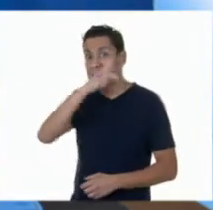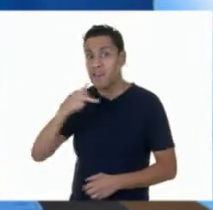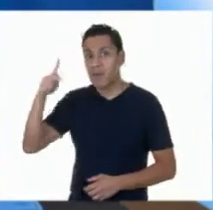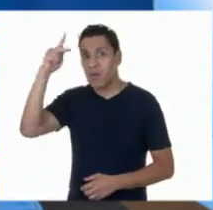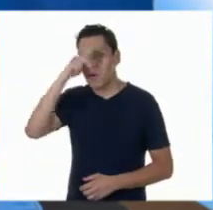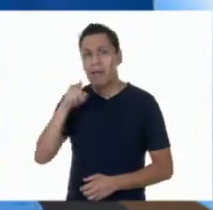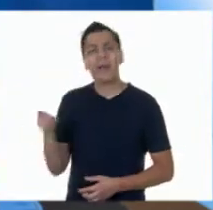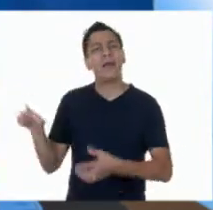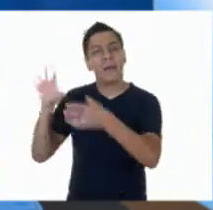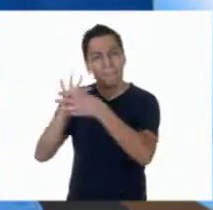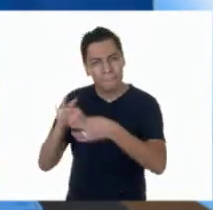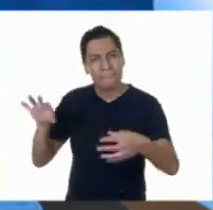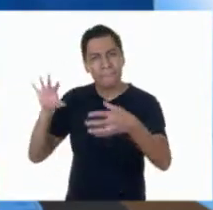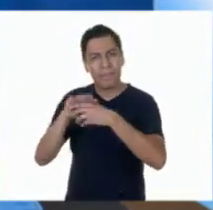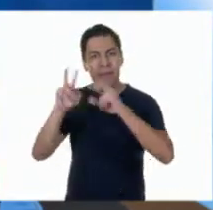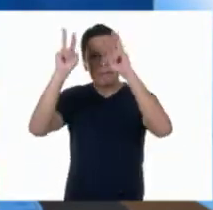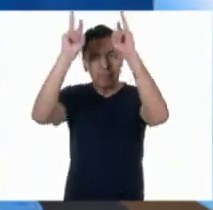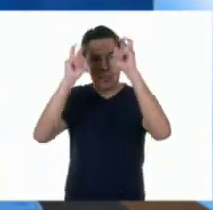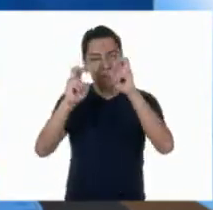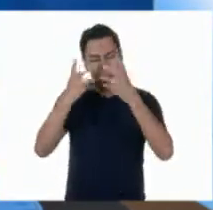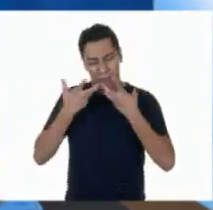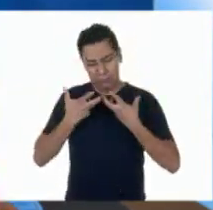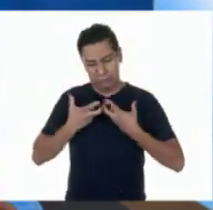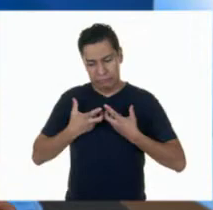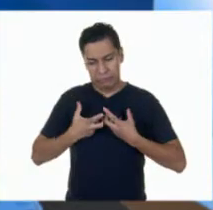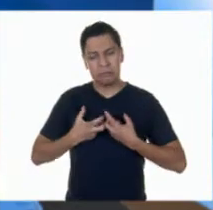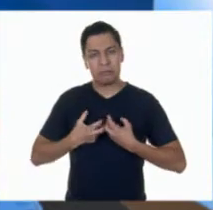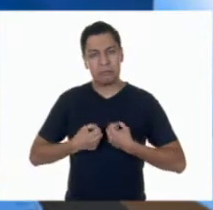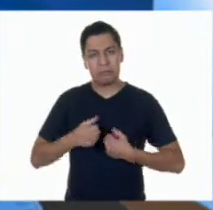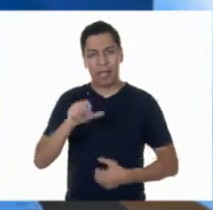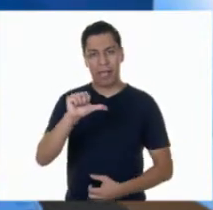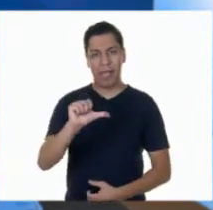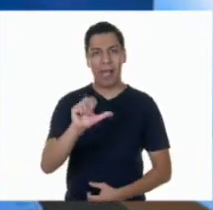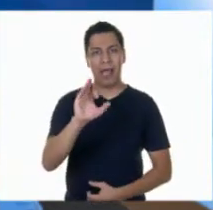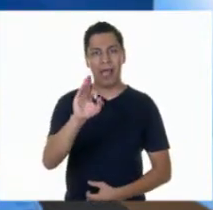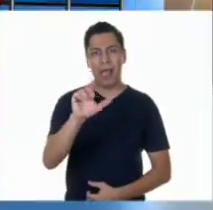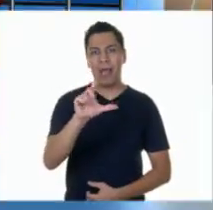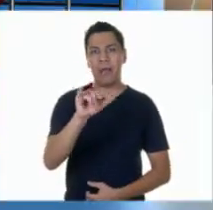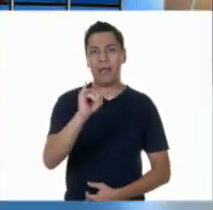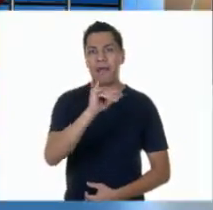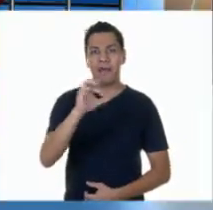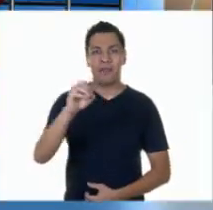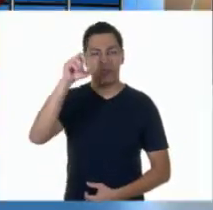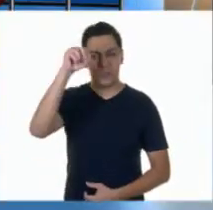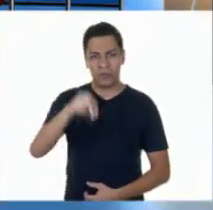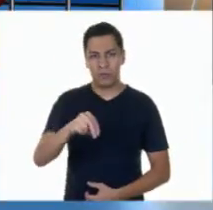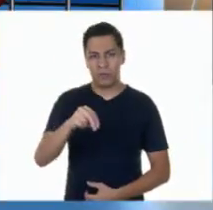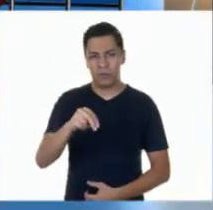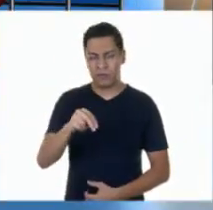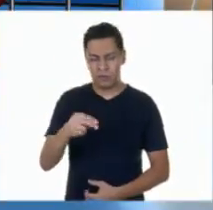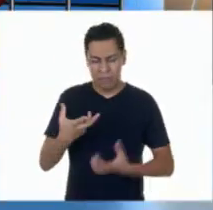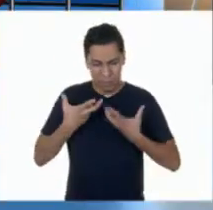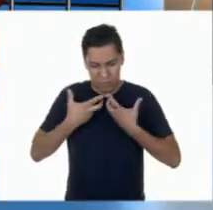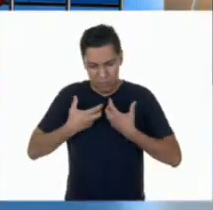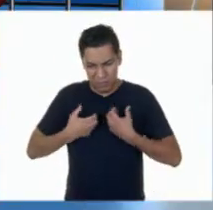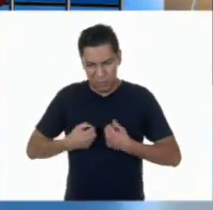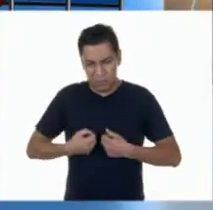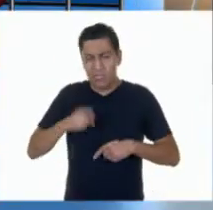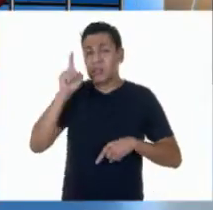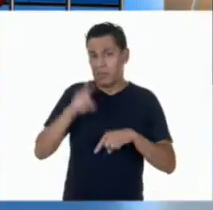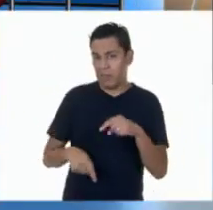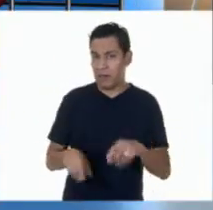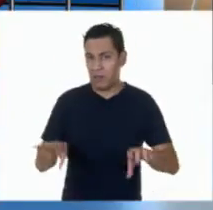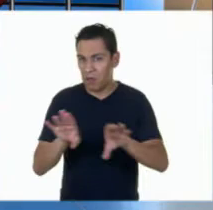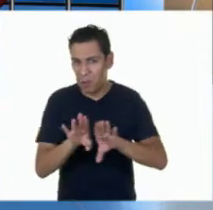hablará sobre la aflicción. Interesante. ¿Y qué podemos hacer para regular esta emoción? Además, hablaremos de una emoción